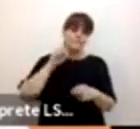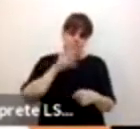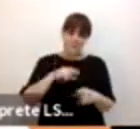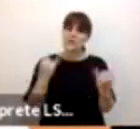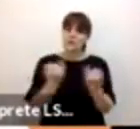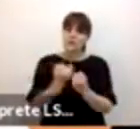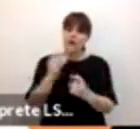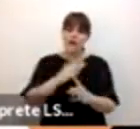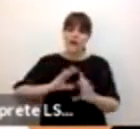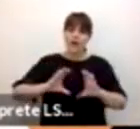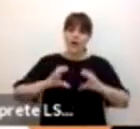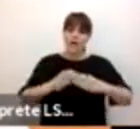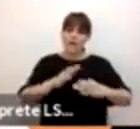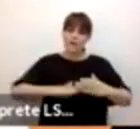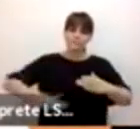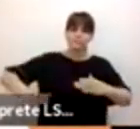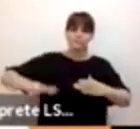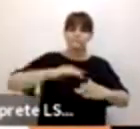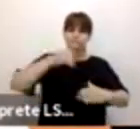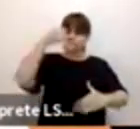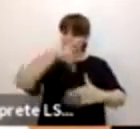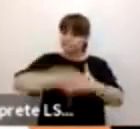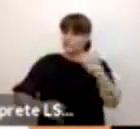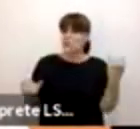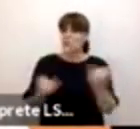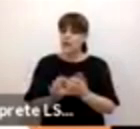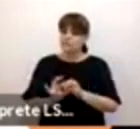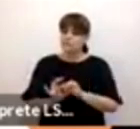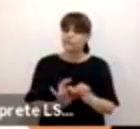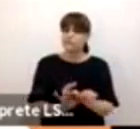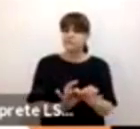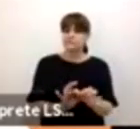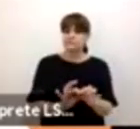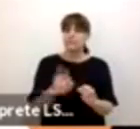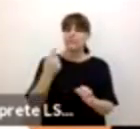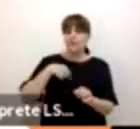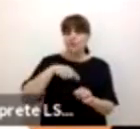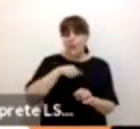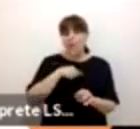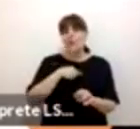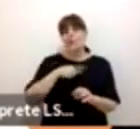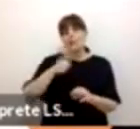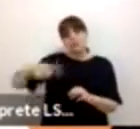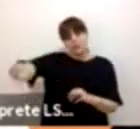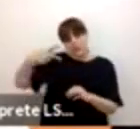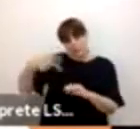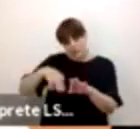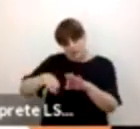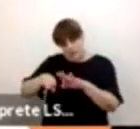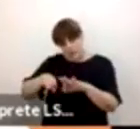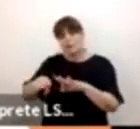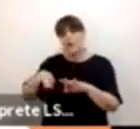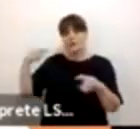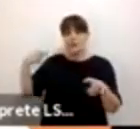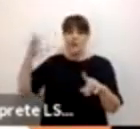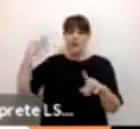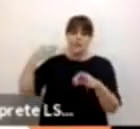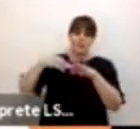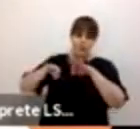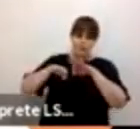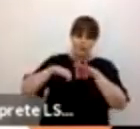Entonces, para nosotros, a partir de ello y de otros esfuerzos que se han realizado desde el 2012 con estas